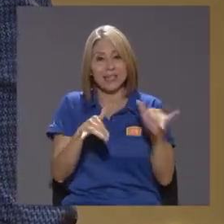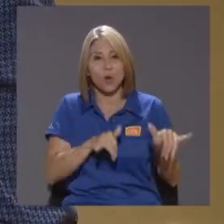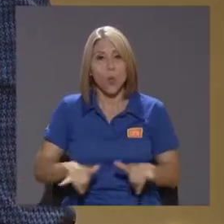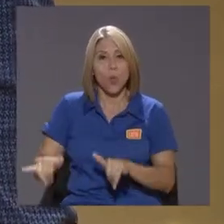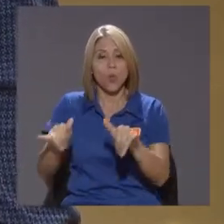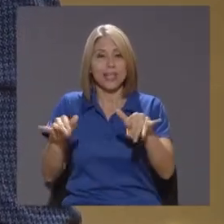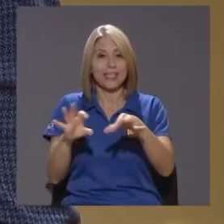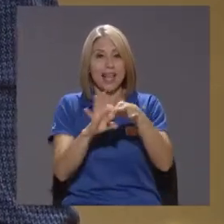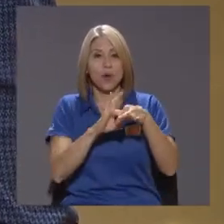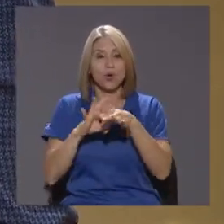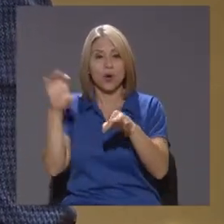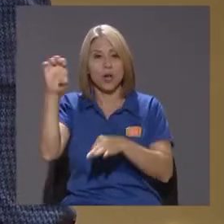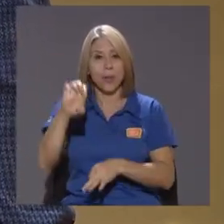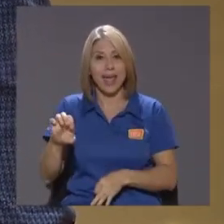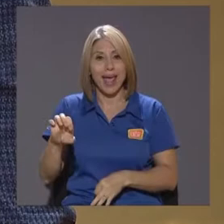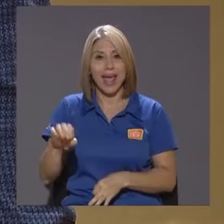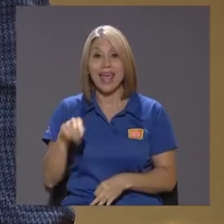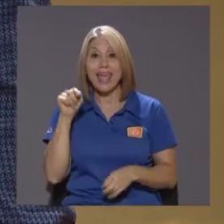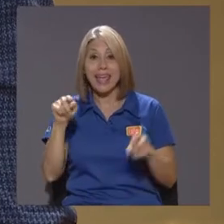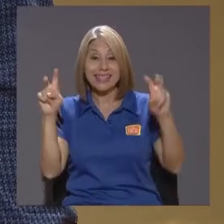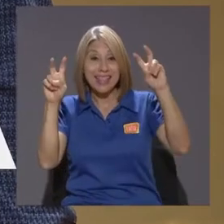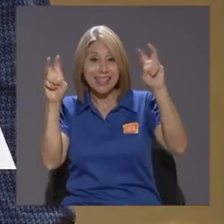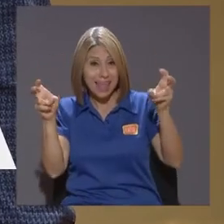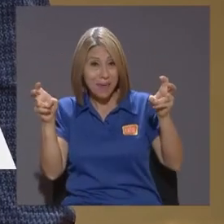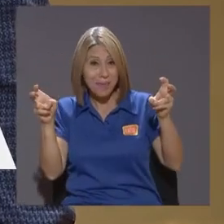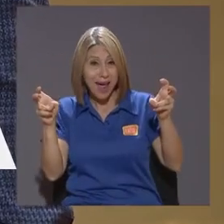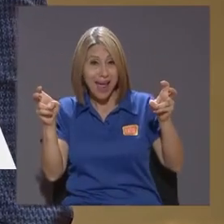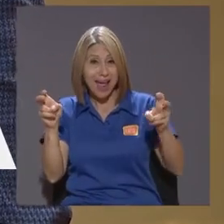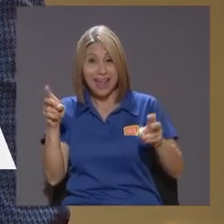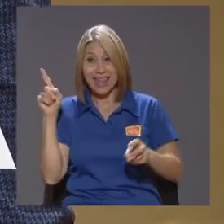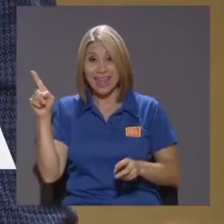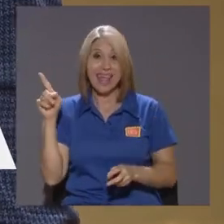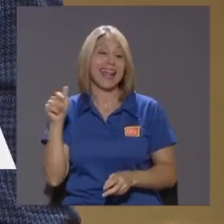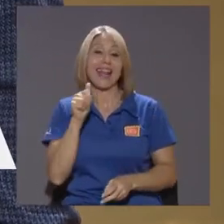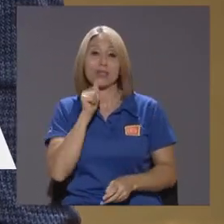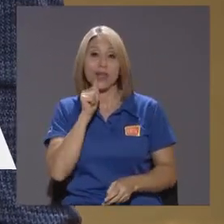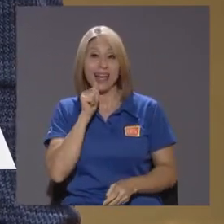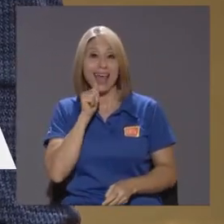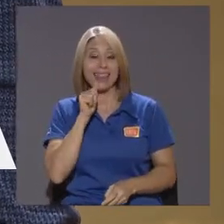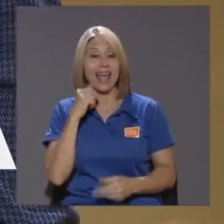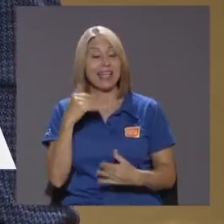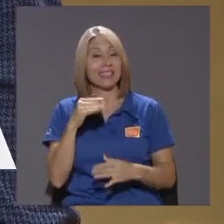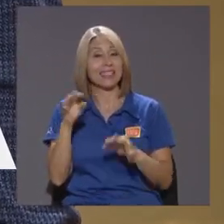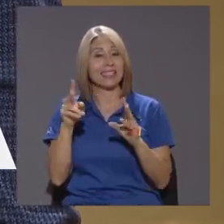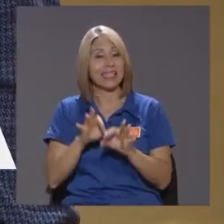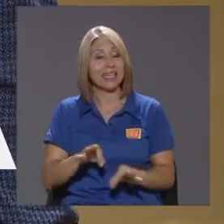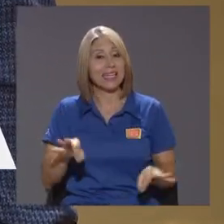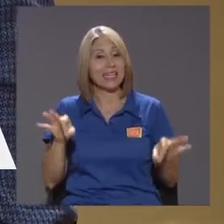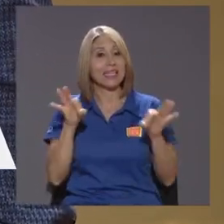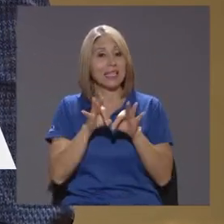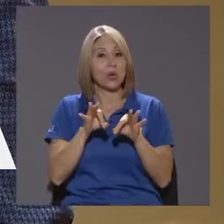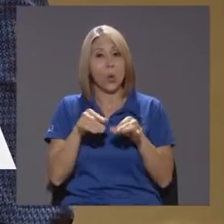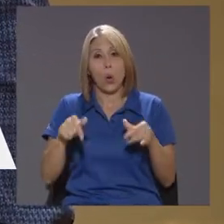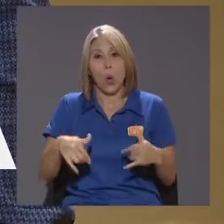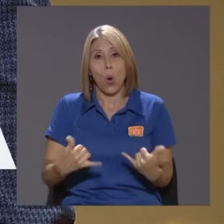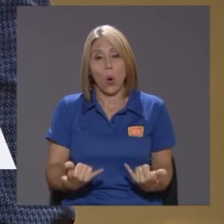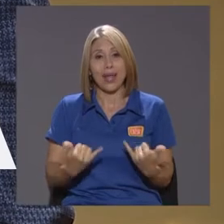Ese tema Que en el caso De Irlanda Es crítico Es hoy en día Tal vez La mayor